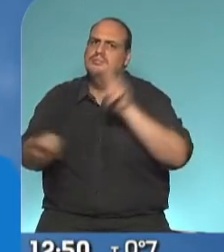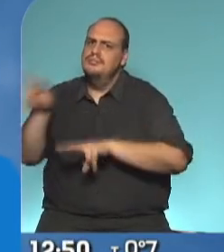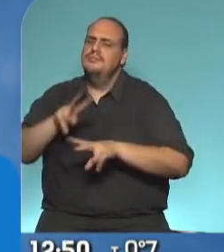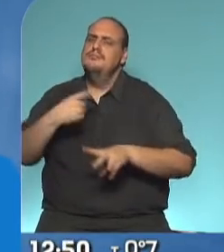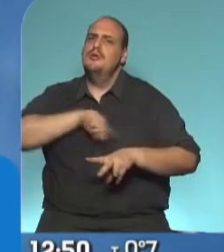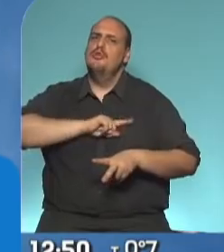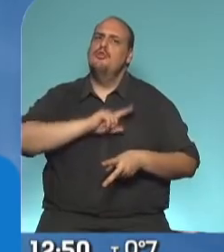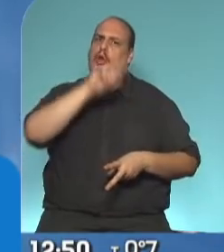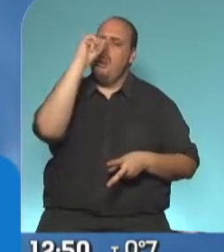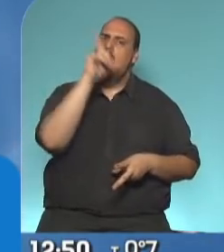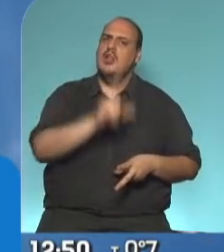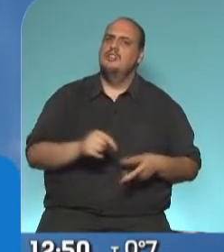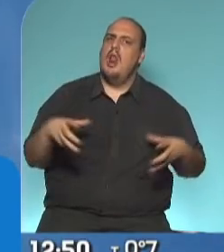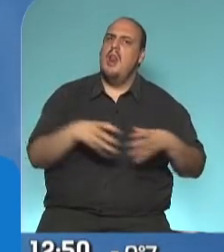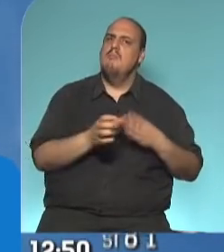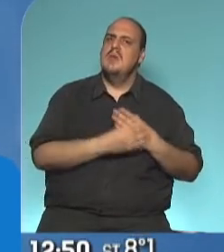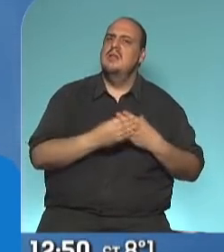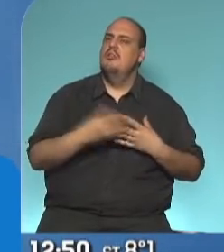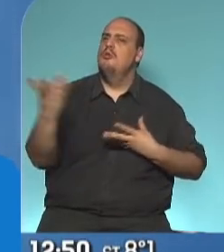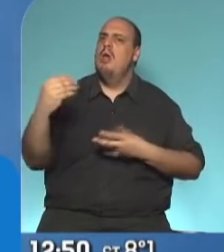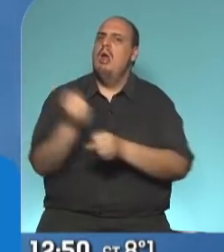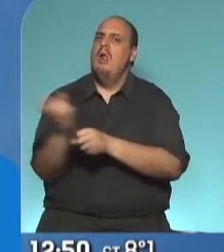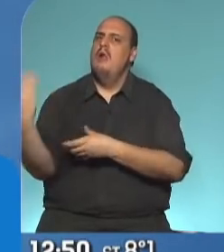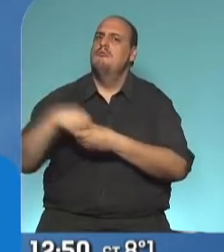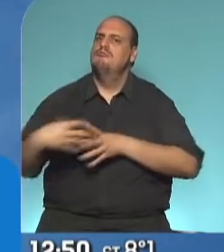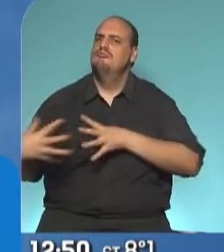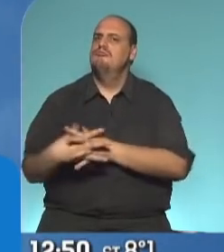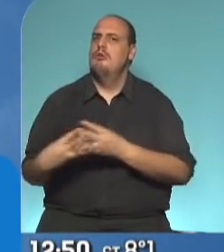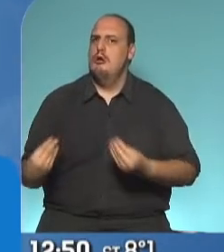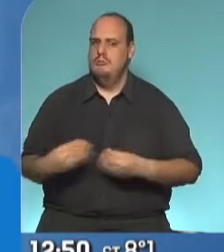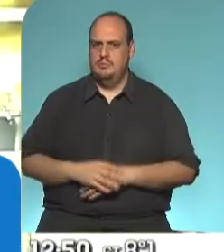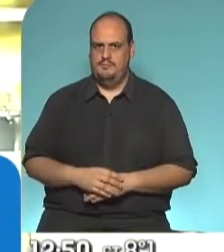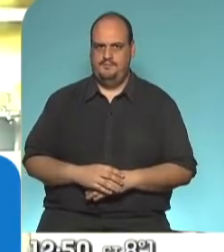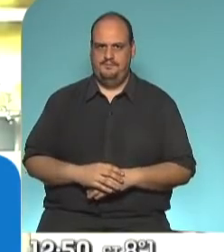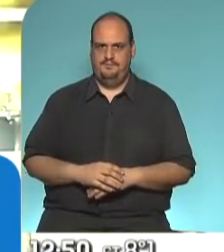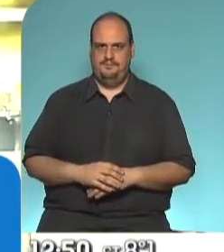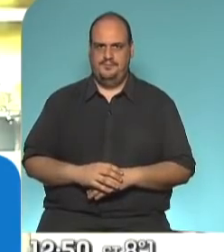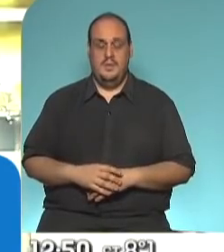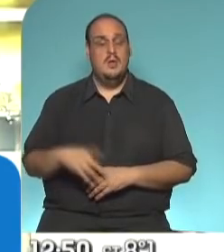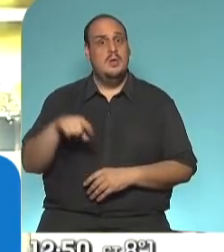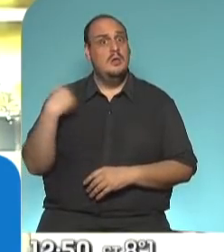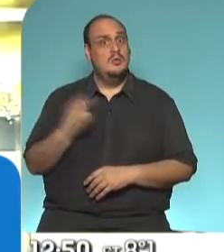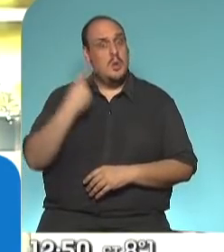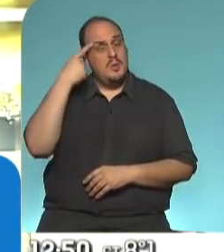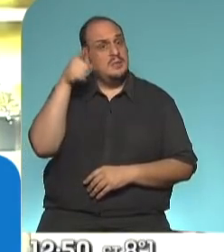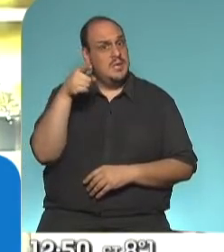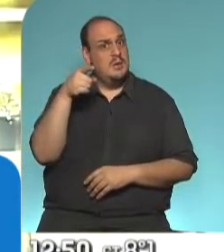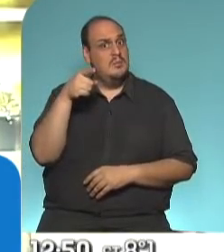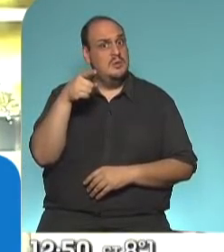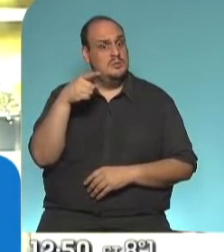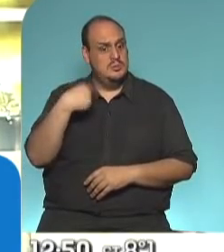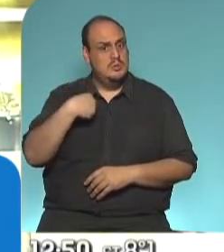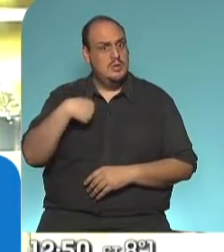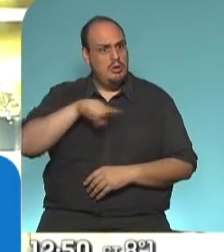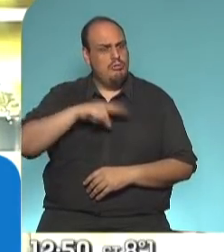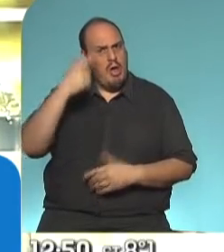vamos integrando en el trabajo común. Yo creo que estamos dando muestras de lo que podemos